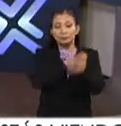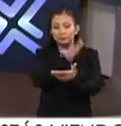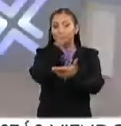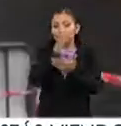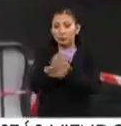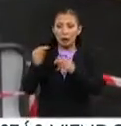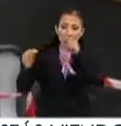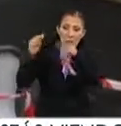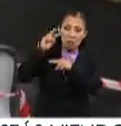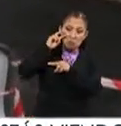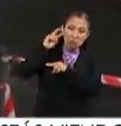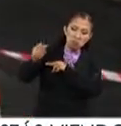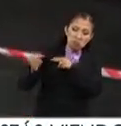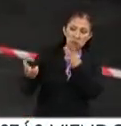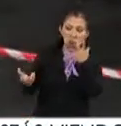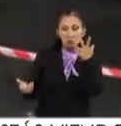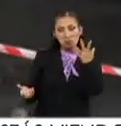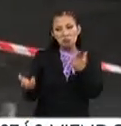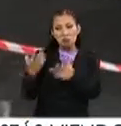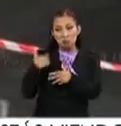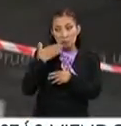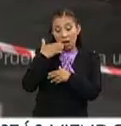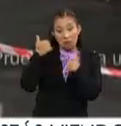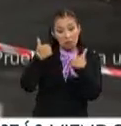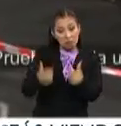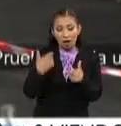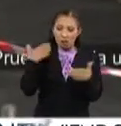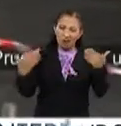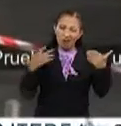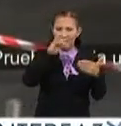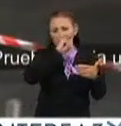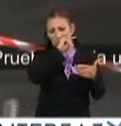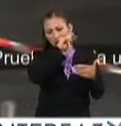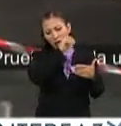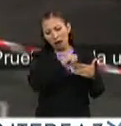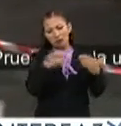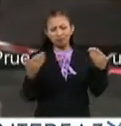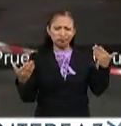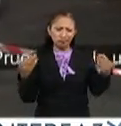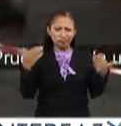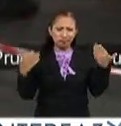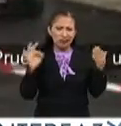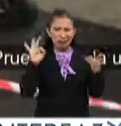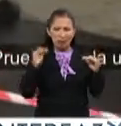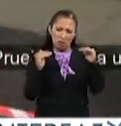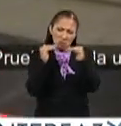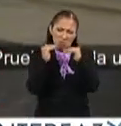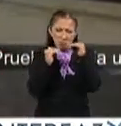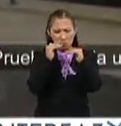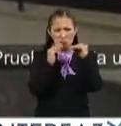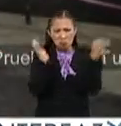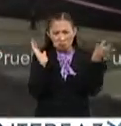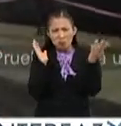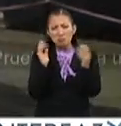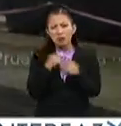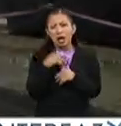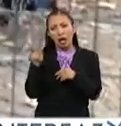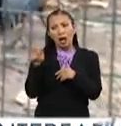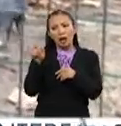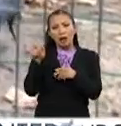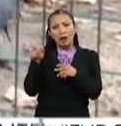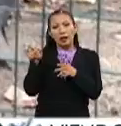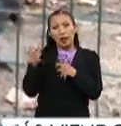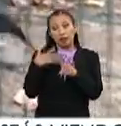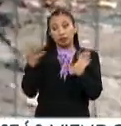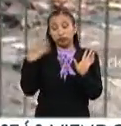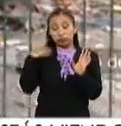en cuanto a nivel yo diría que muy bien comparado con el Politécnico, pues a lo mejor al nivel, pero en cuanto a infraestructura era una cosa